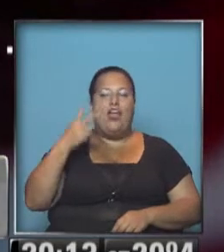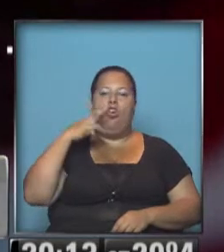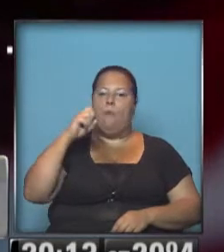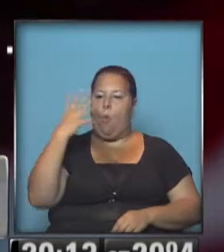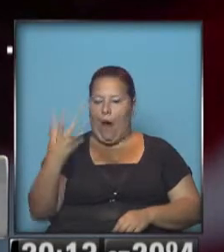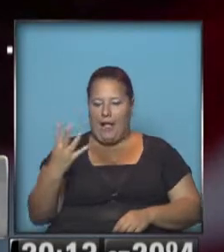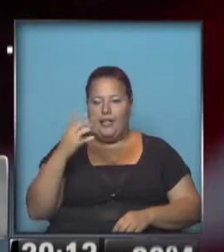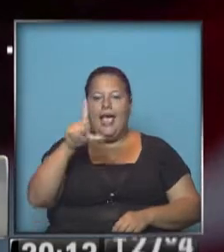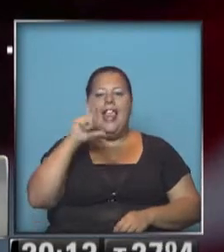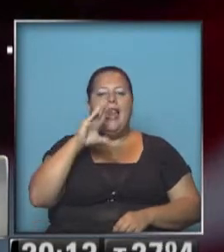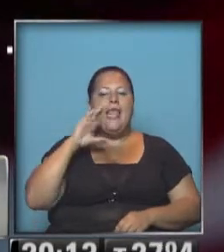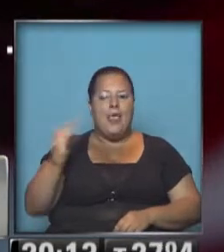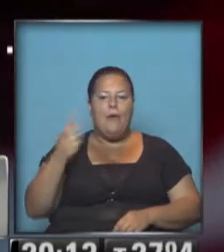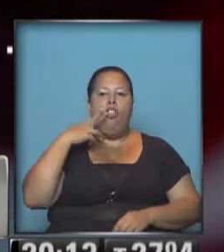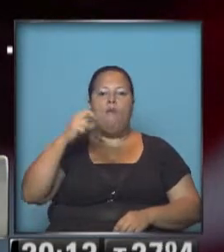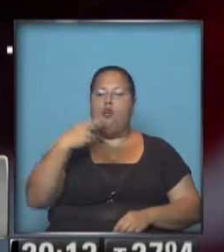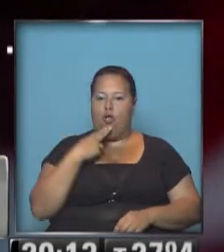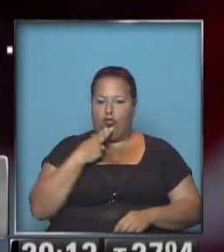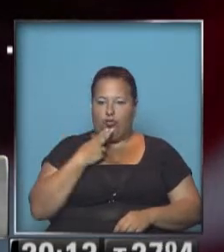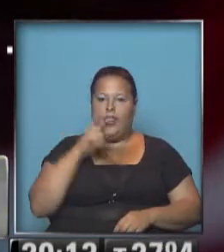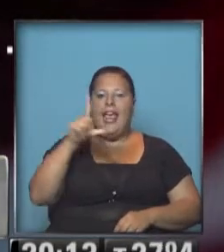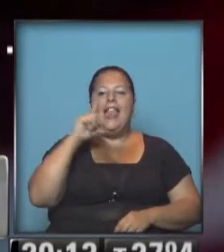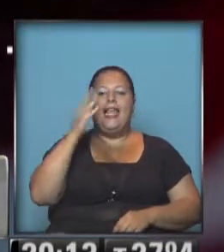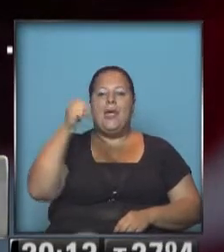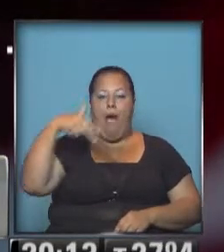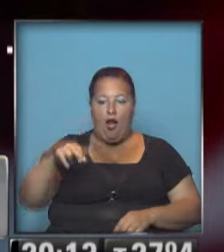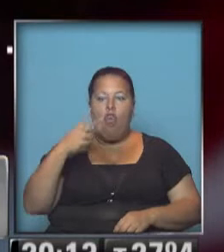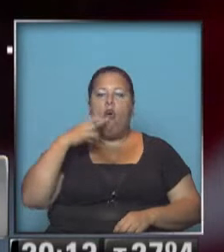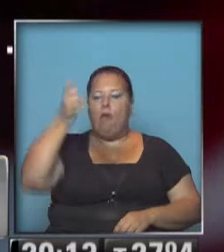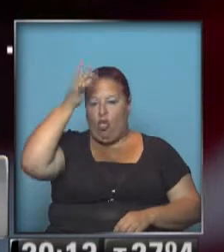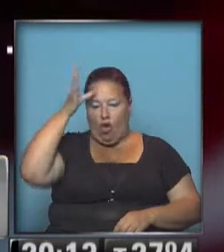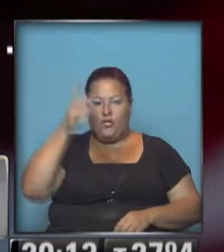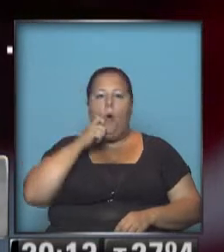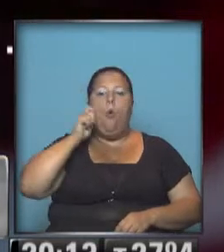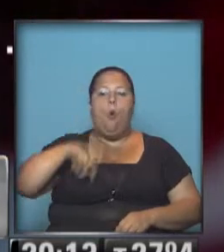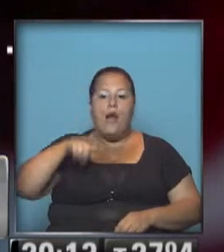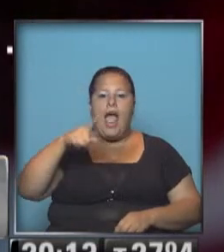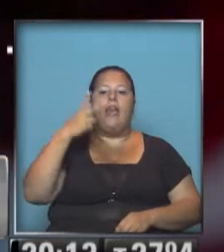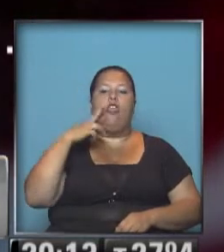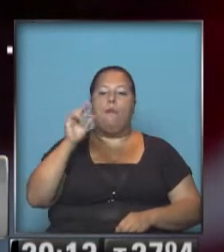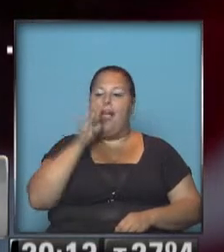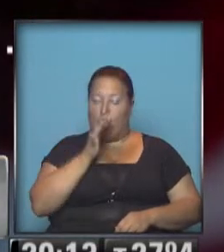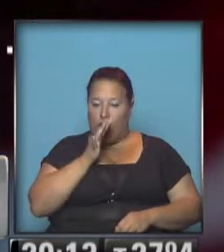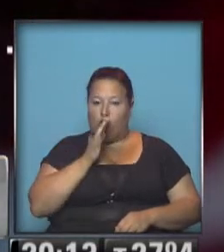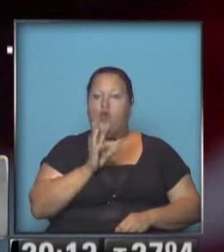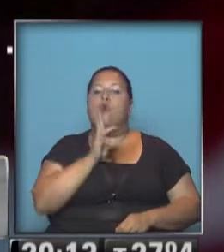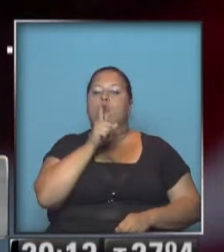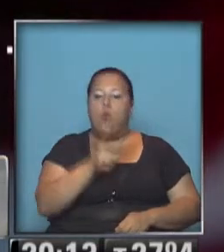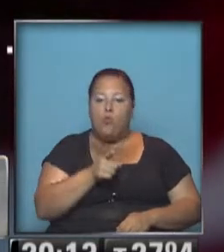2004, Libia en 2011, Líbano en 2012, Ucrania en 2014,